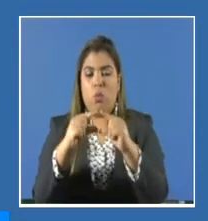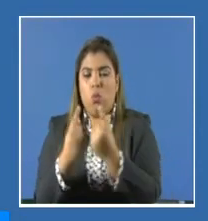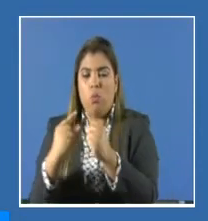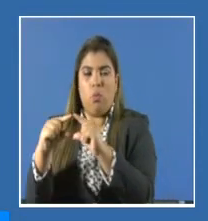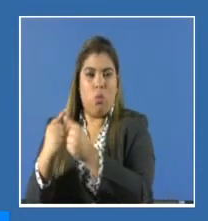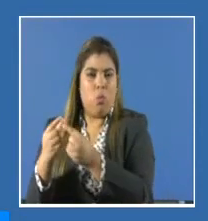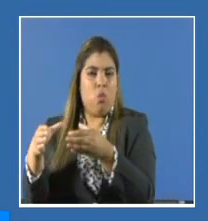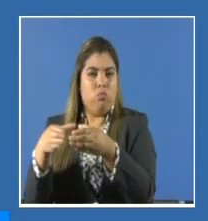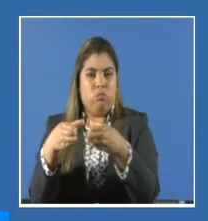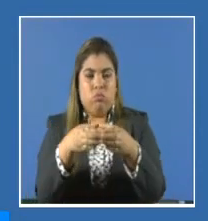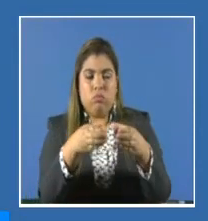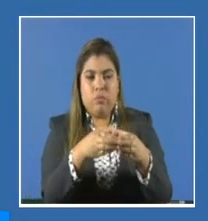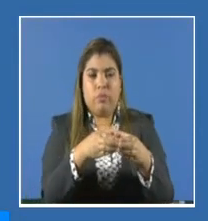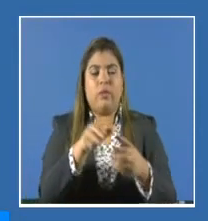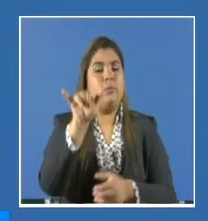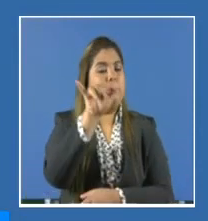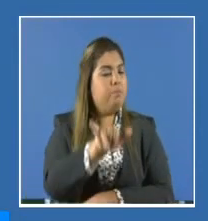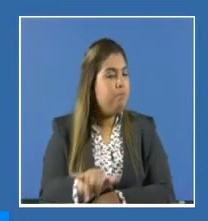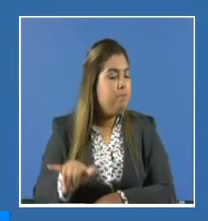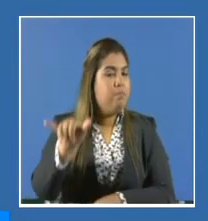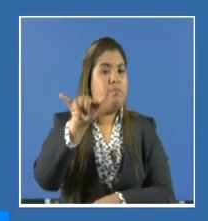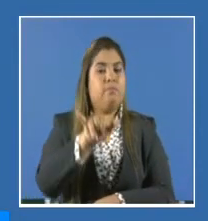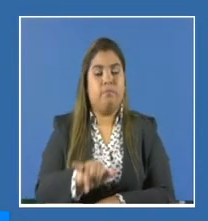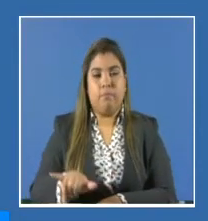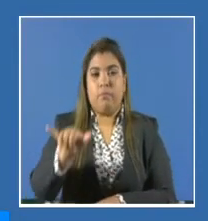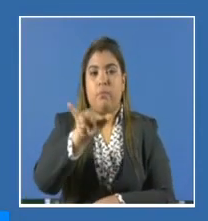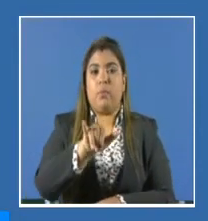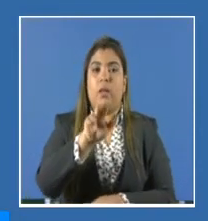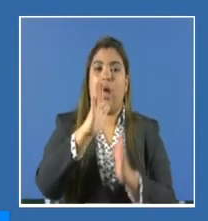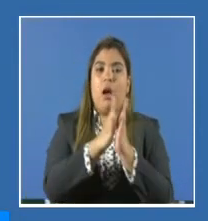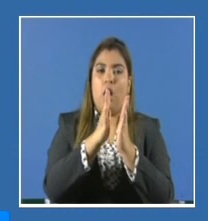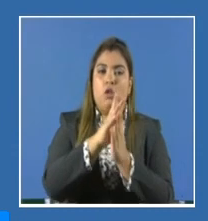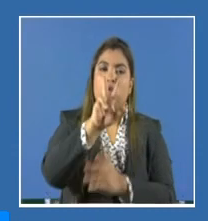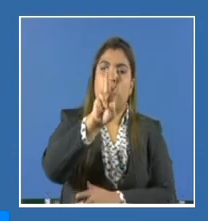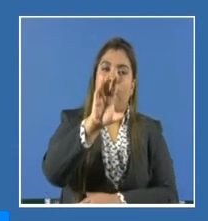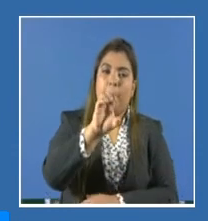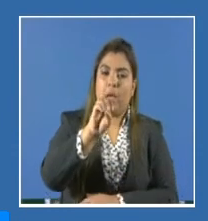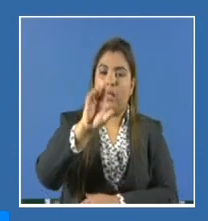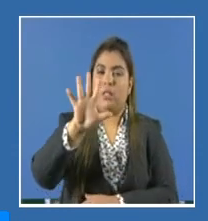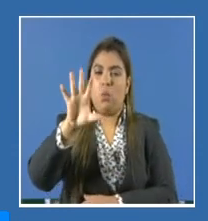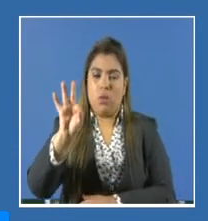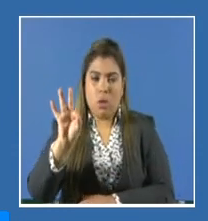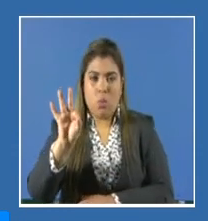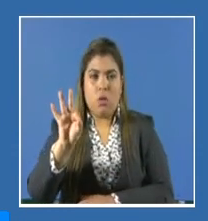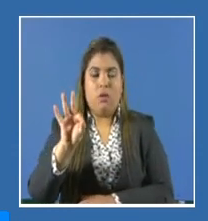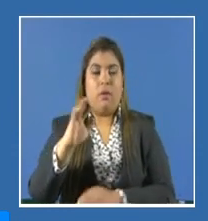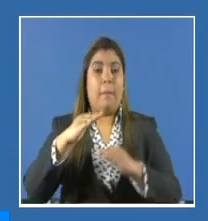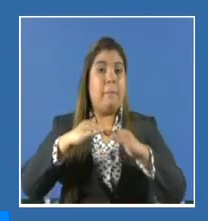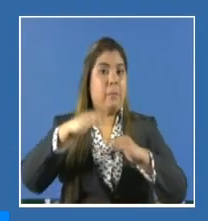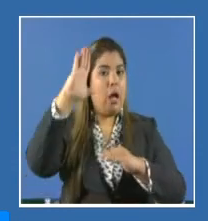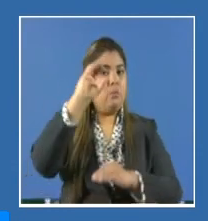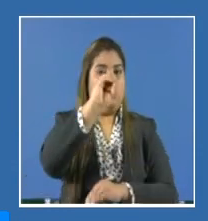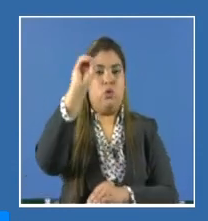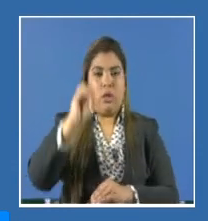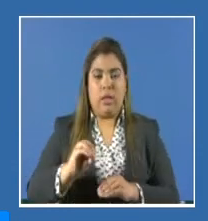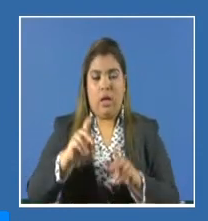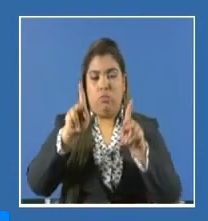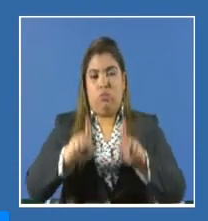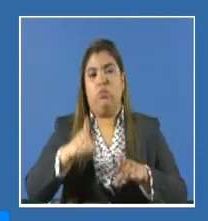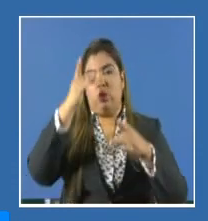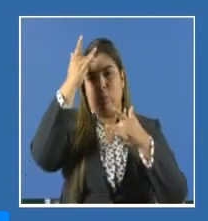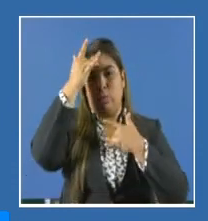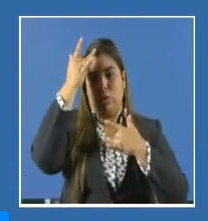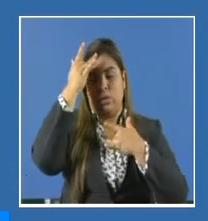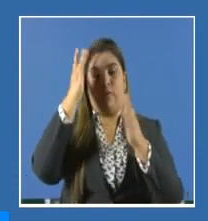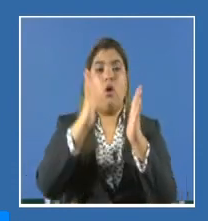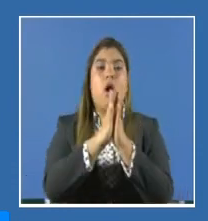ver que se mantiene la tendencia entre 20 a 59 años, con el mayor porcentaje de casos.